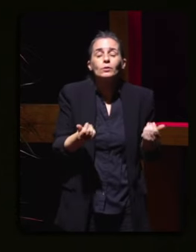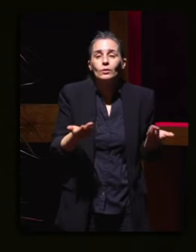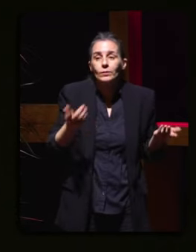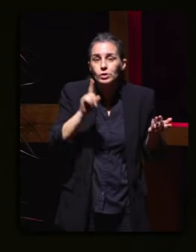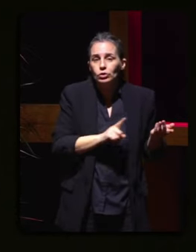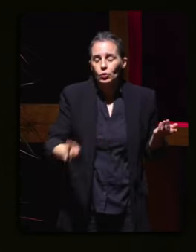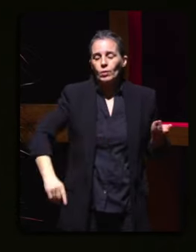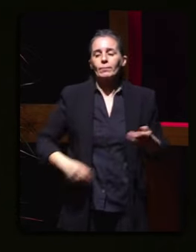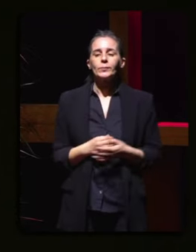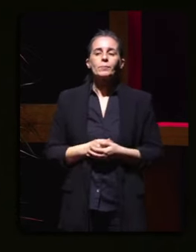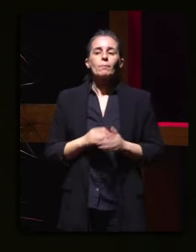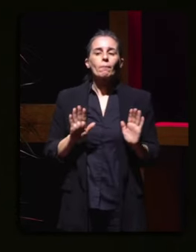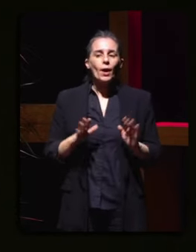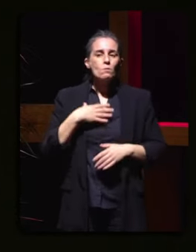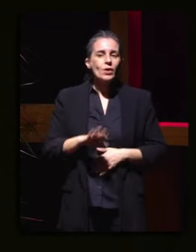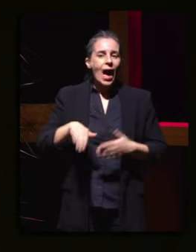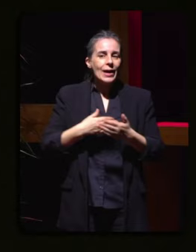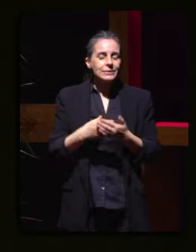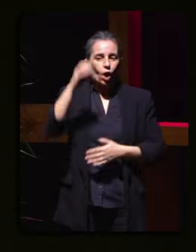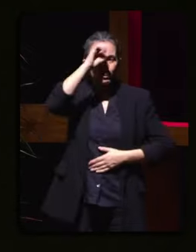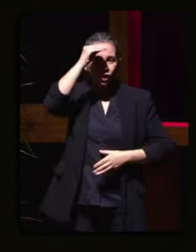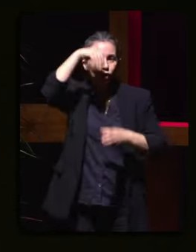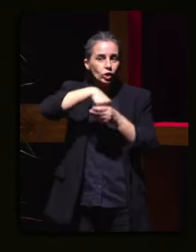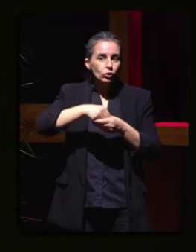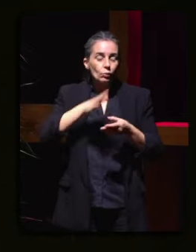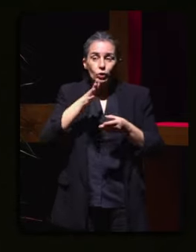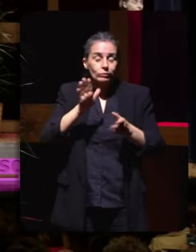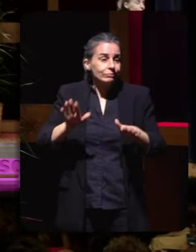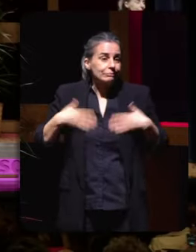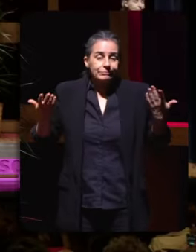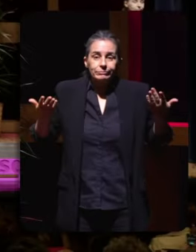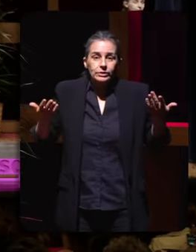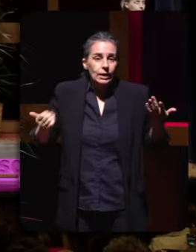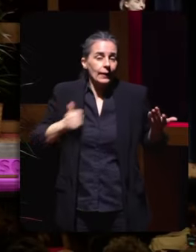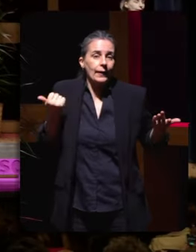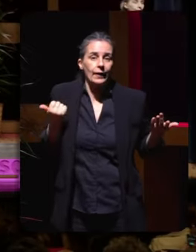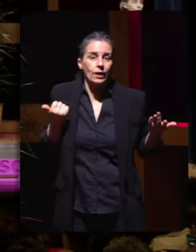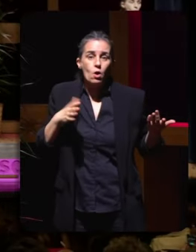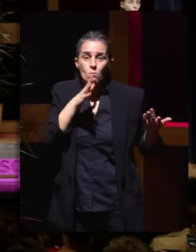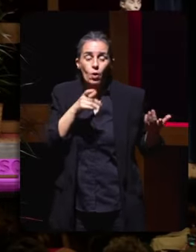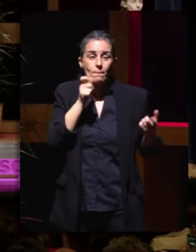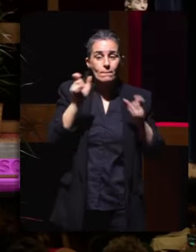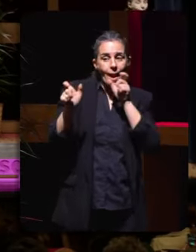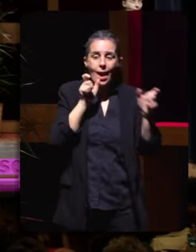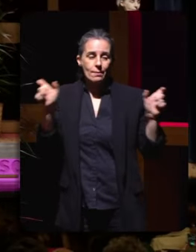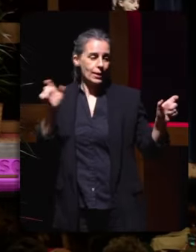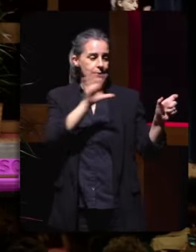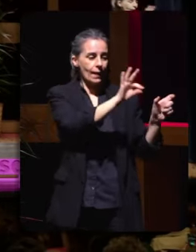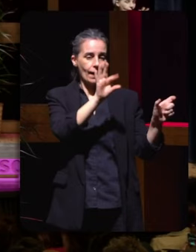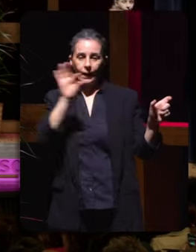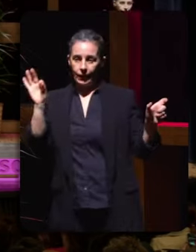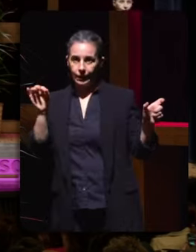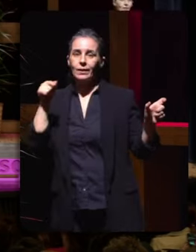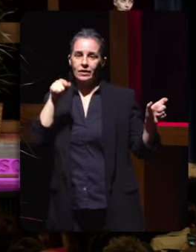opinar, incluso, sin querer, só polo mero feito, descoller unhas palabras en outras. Julia Otero, Helena